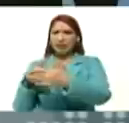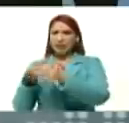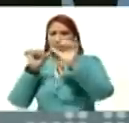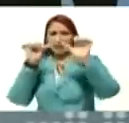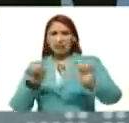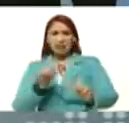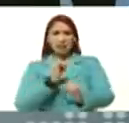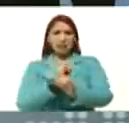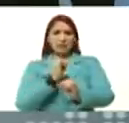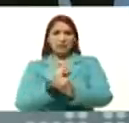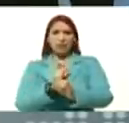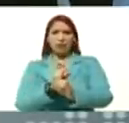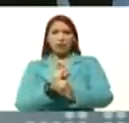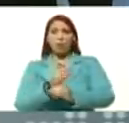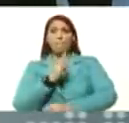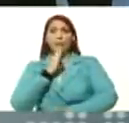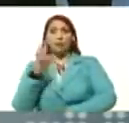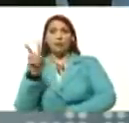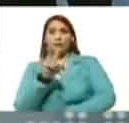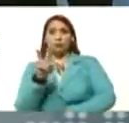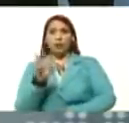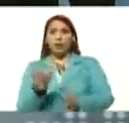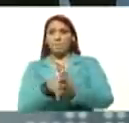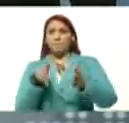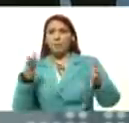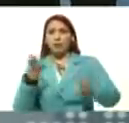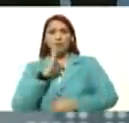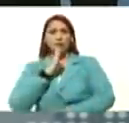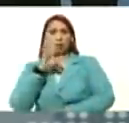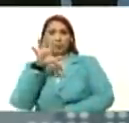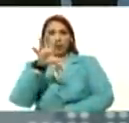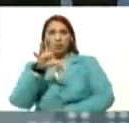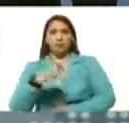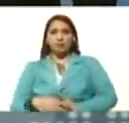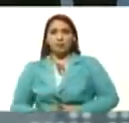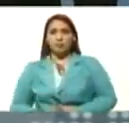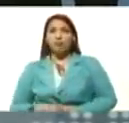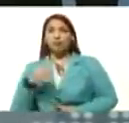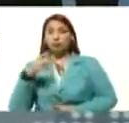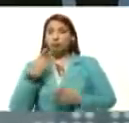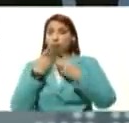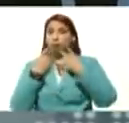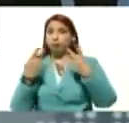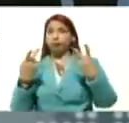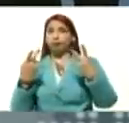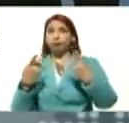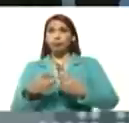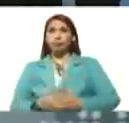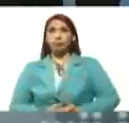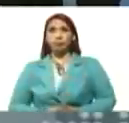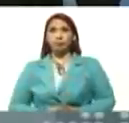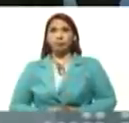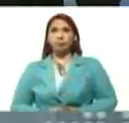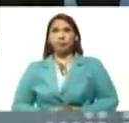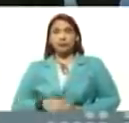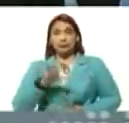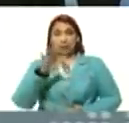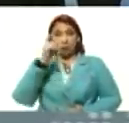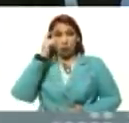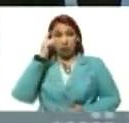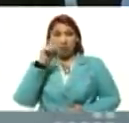del banco de Venezuela, el mayor banco del país, que lo sacó, circulación, cinco días,